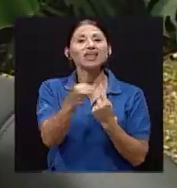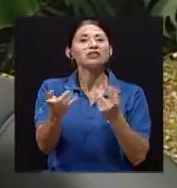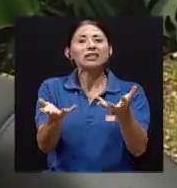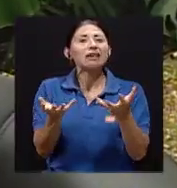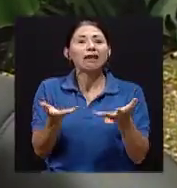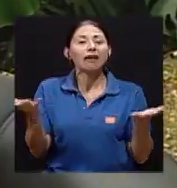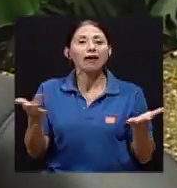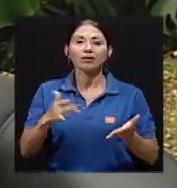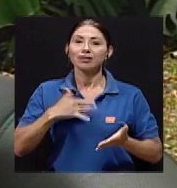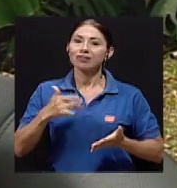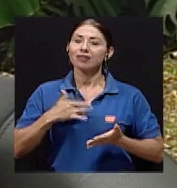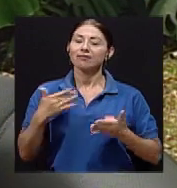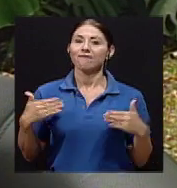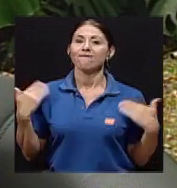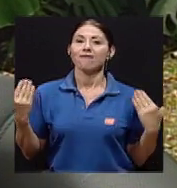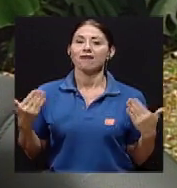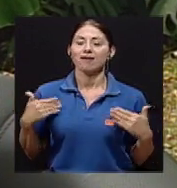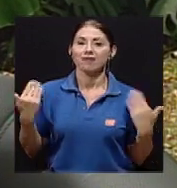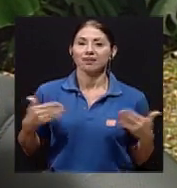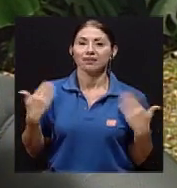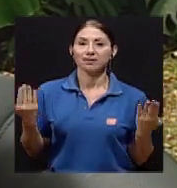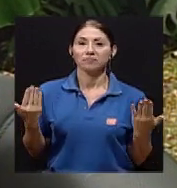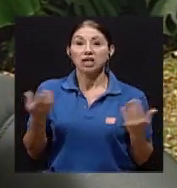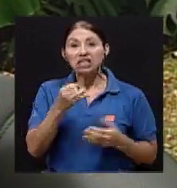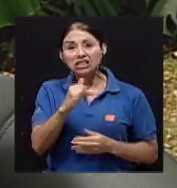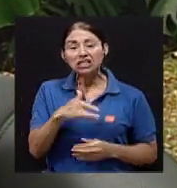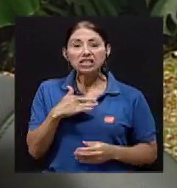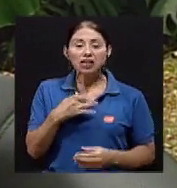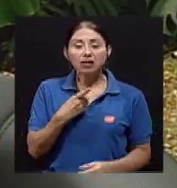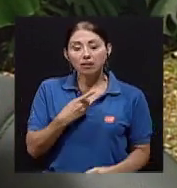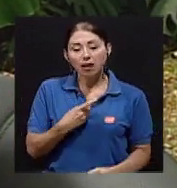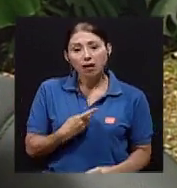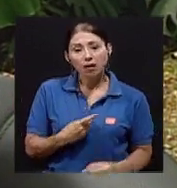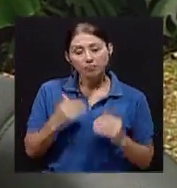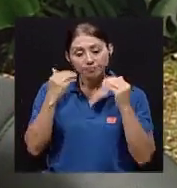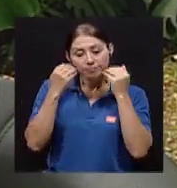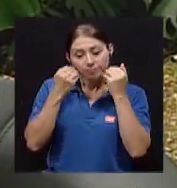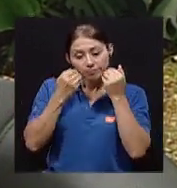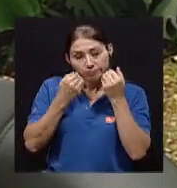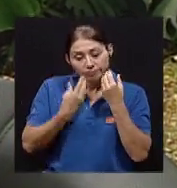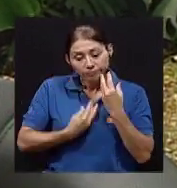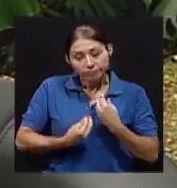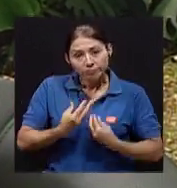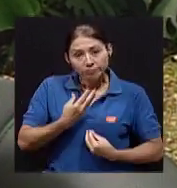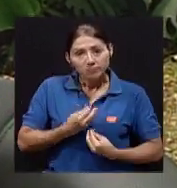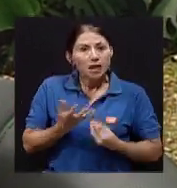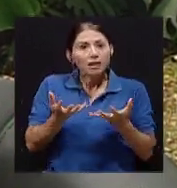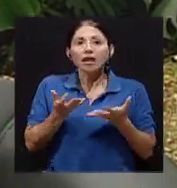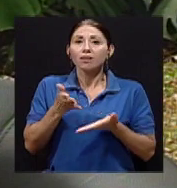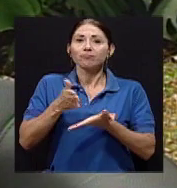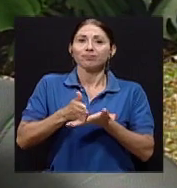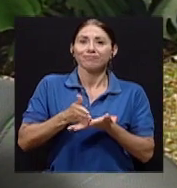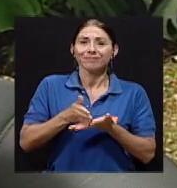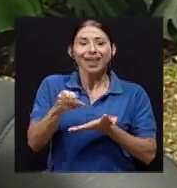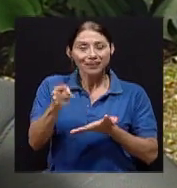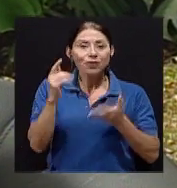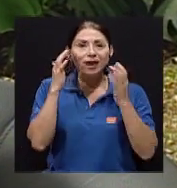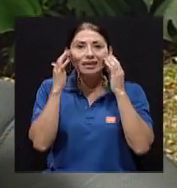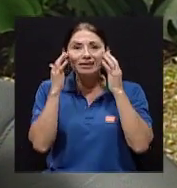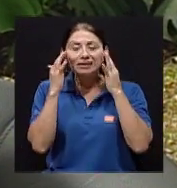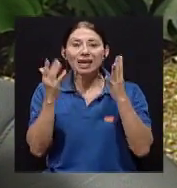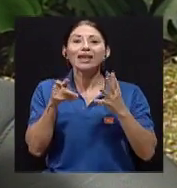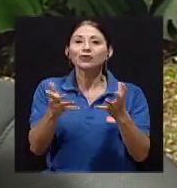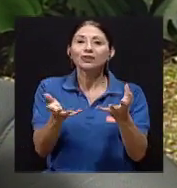¿verdad? Por querer salir de un estado de depresión, de tristeza, de angustia. Entonces, esa es su mayor preocupación, estar saludable